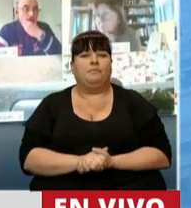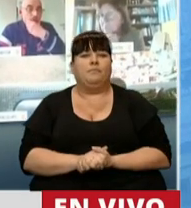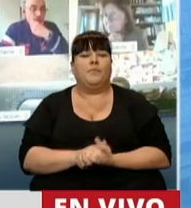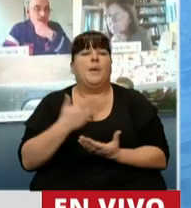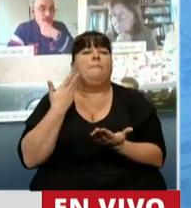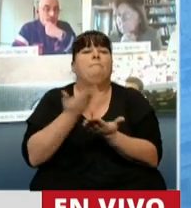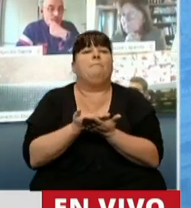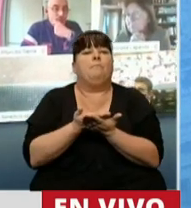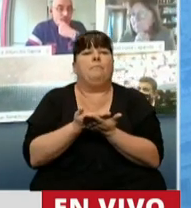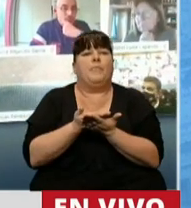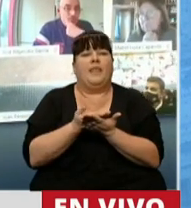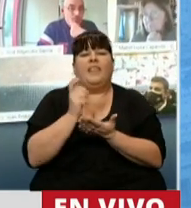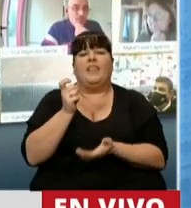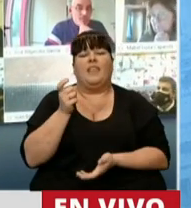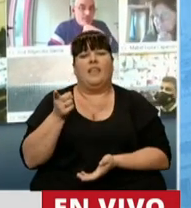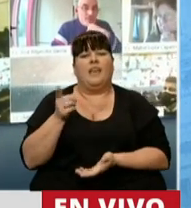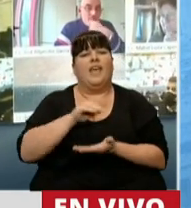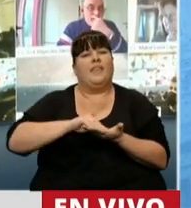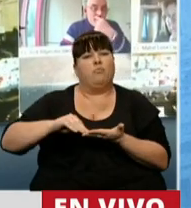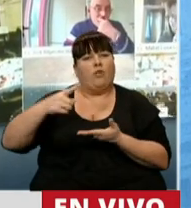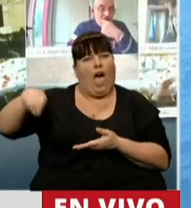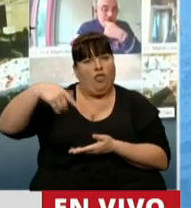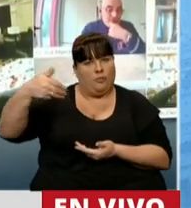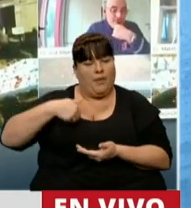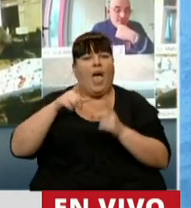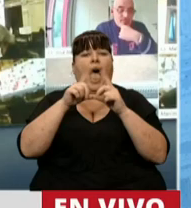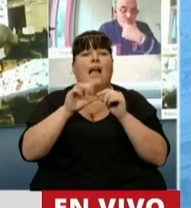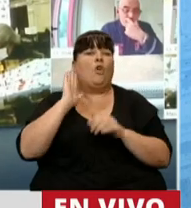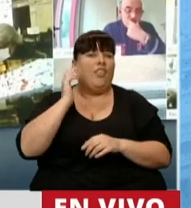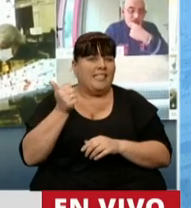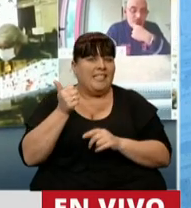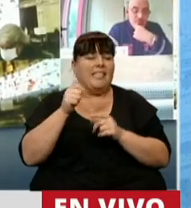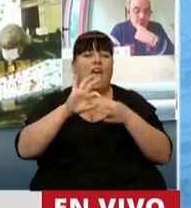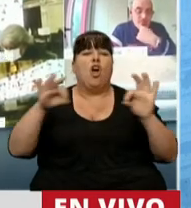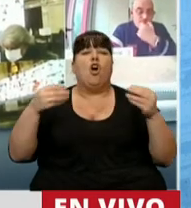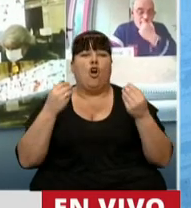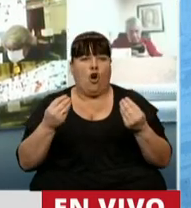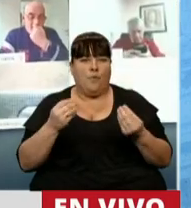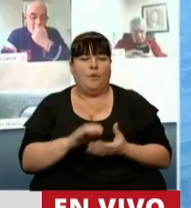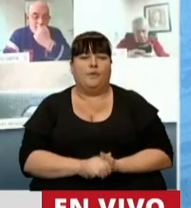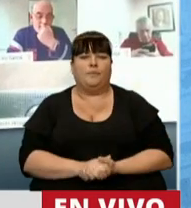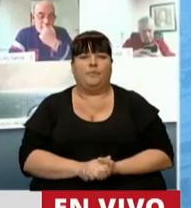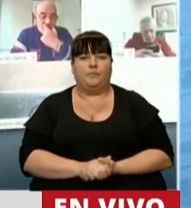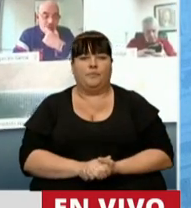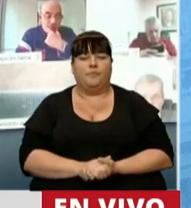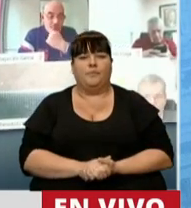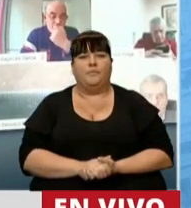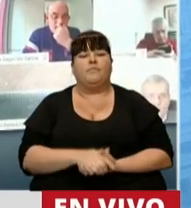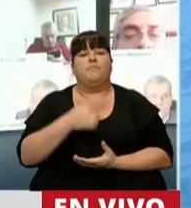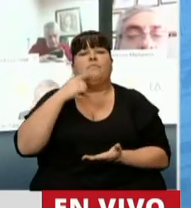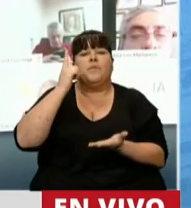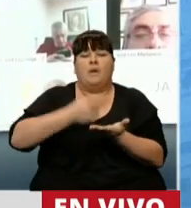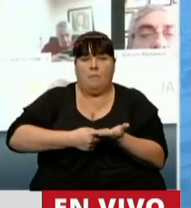solicitud de diputados. El artículo 16 quedaría redactado de la siguiente manera se deja